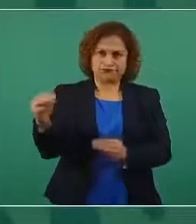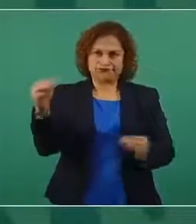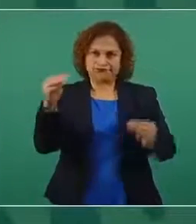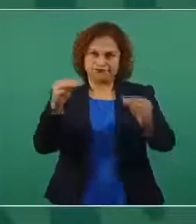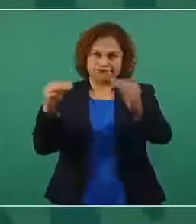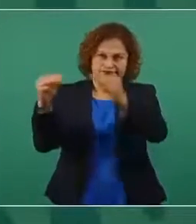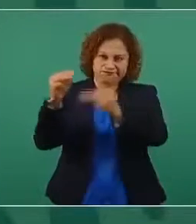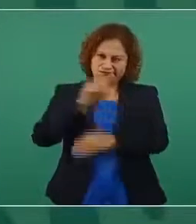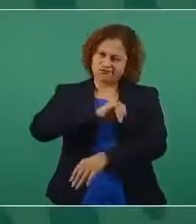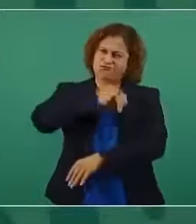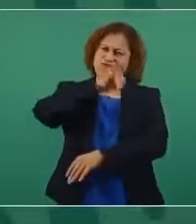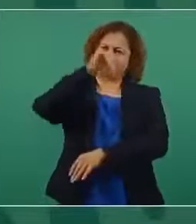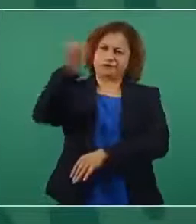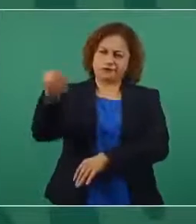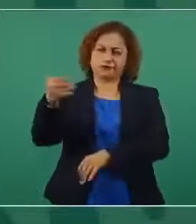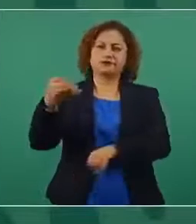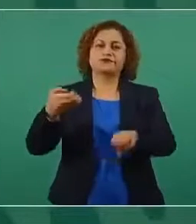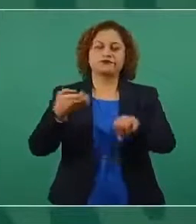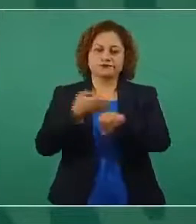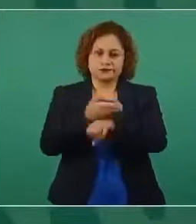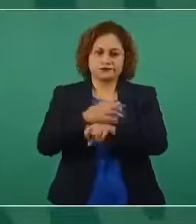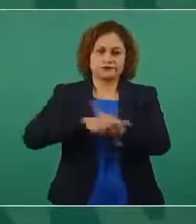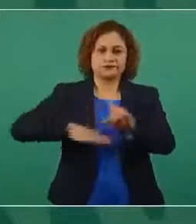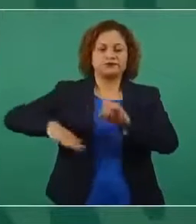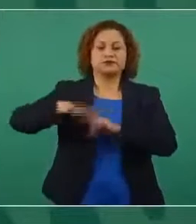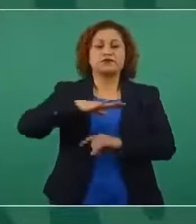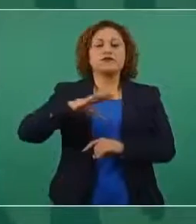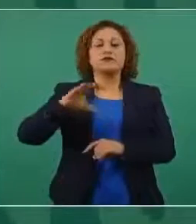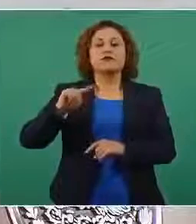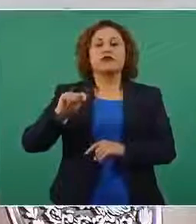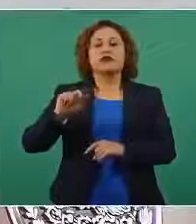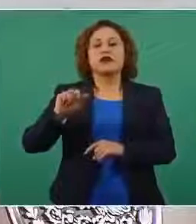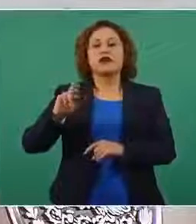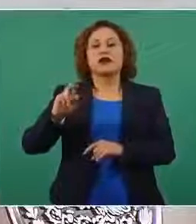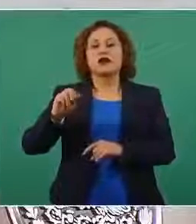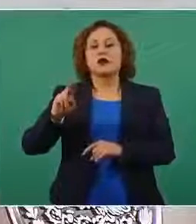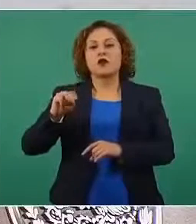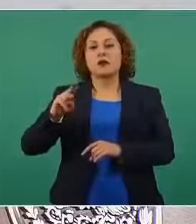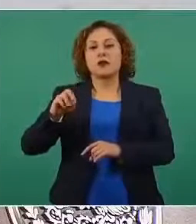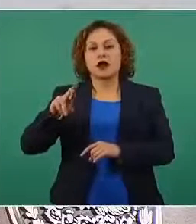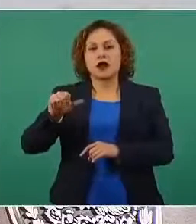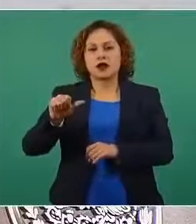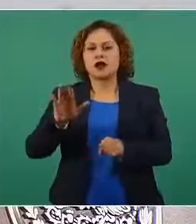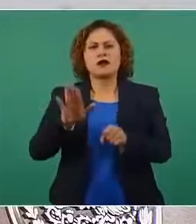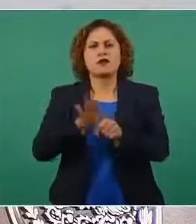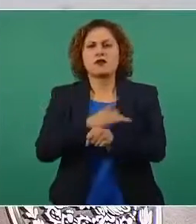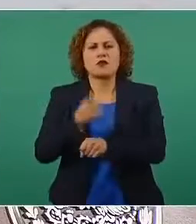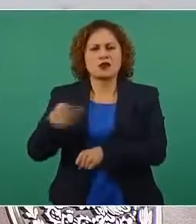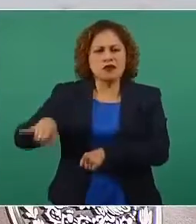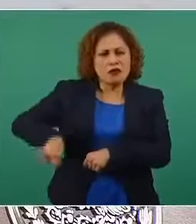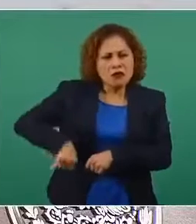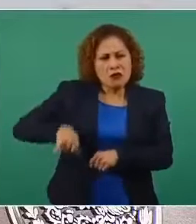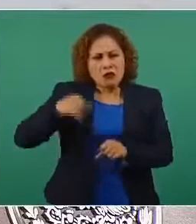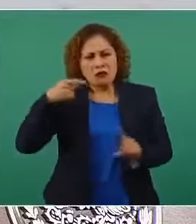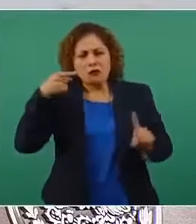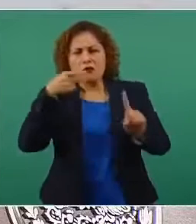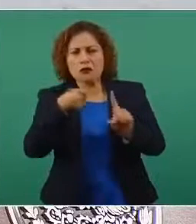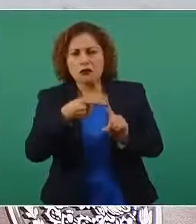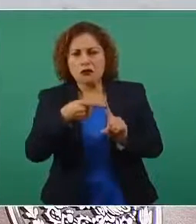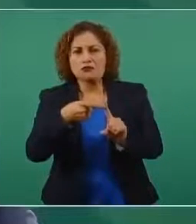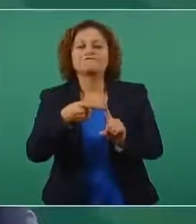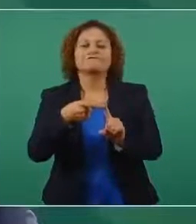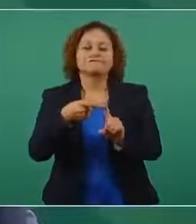Tarahumar la minería en Urique